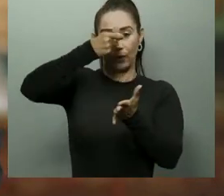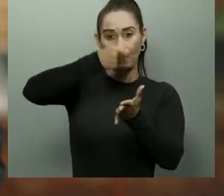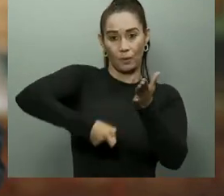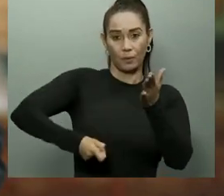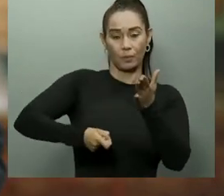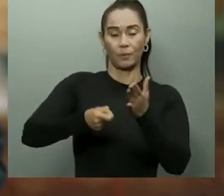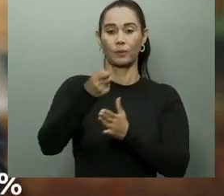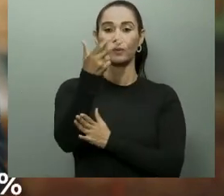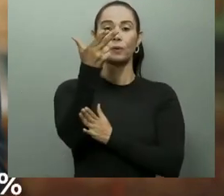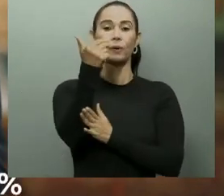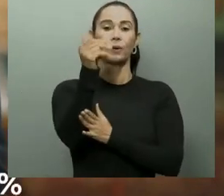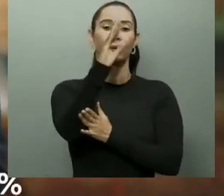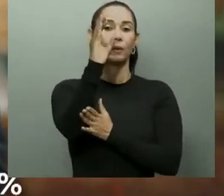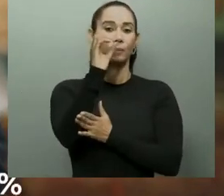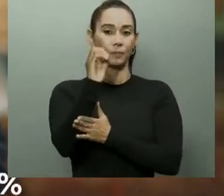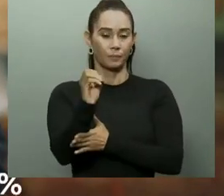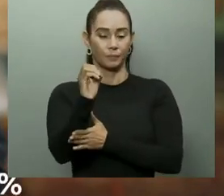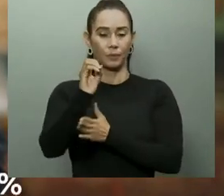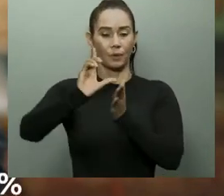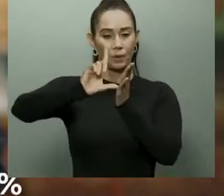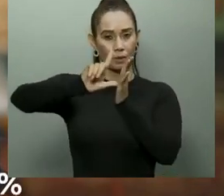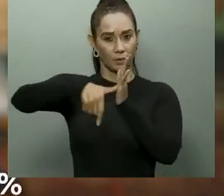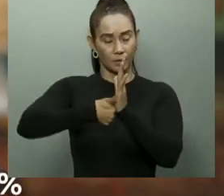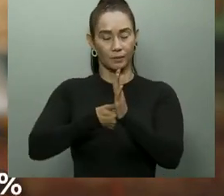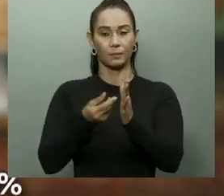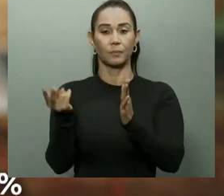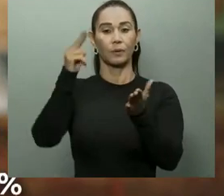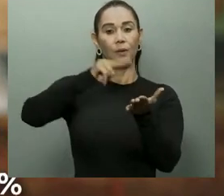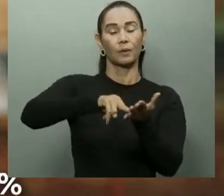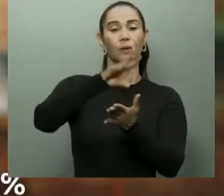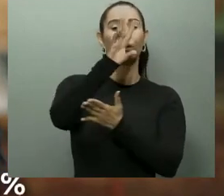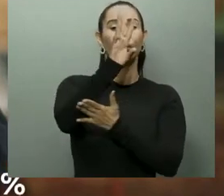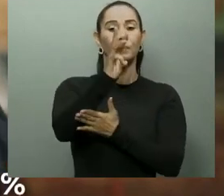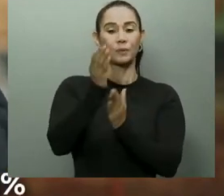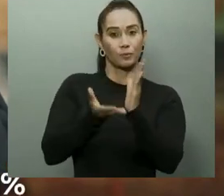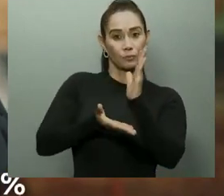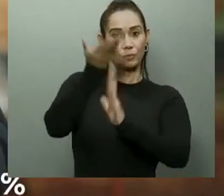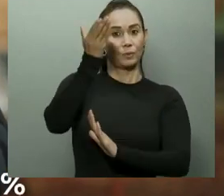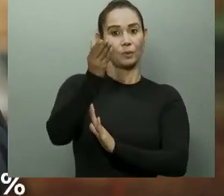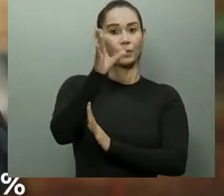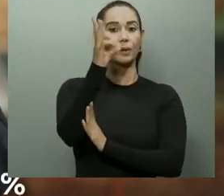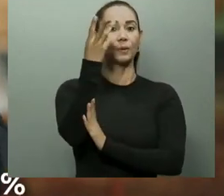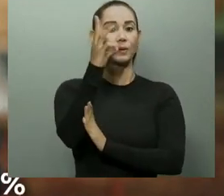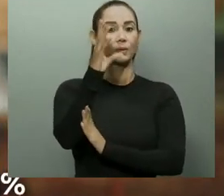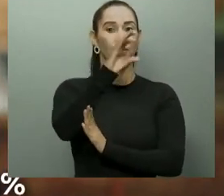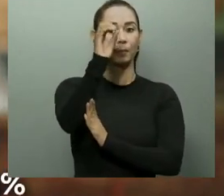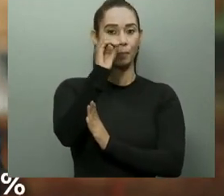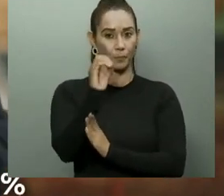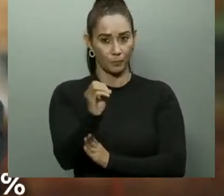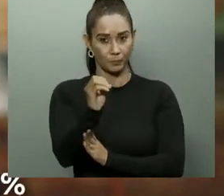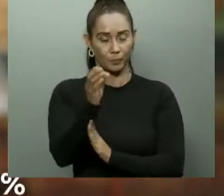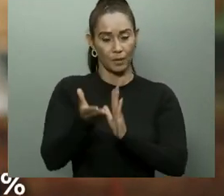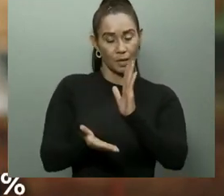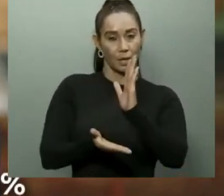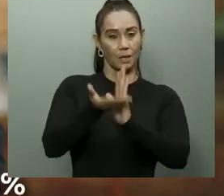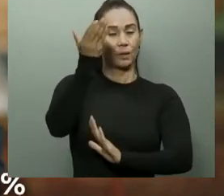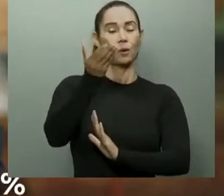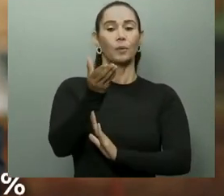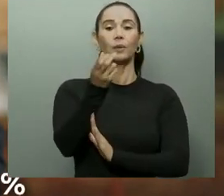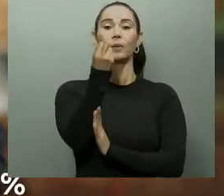13%, que en el 2006 se incrementó al 16% y se aumentó el ITEVIS del 12% al